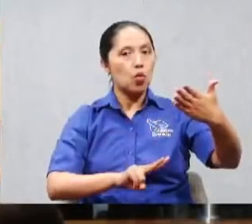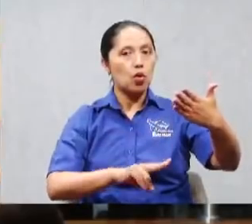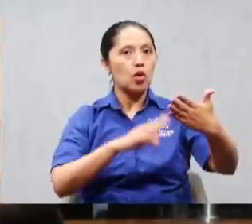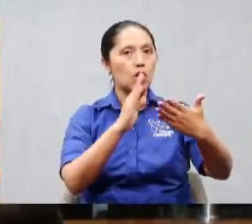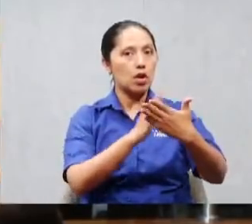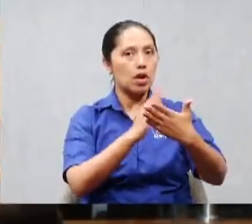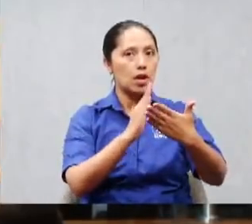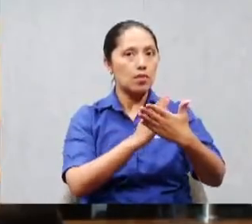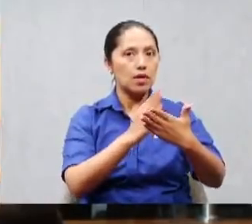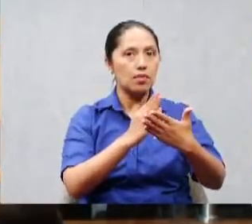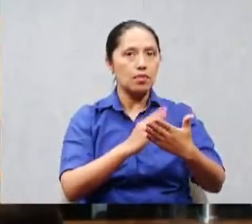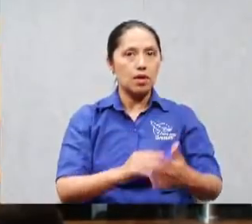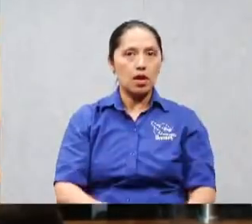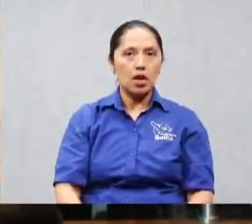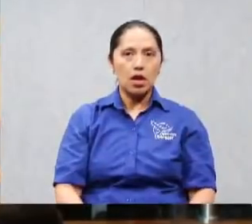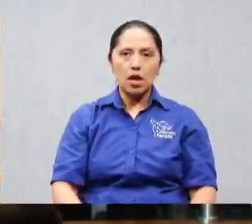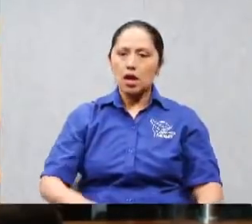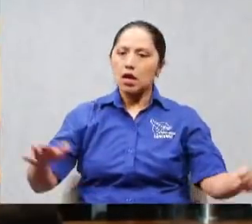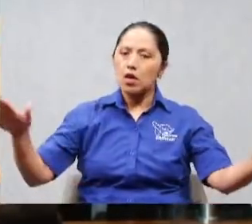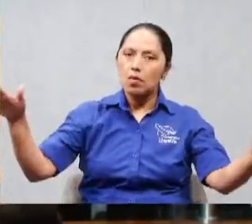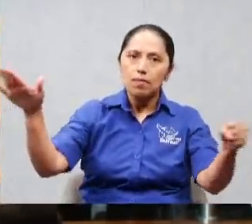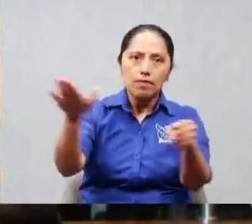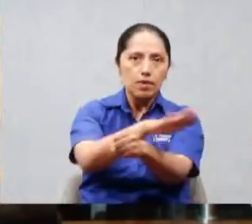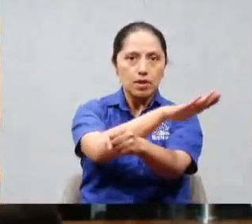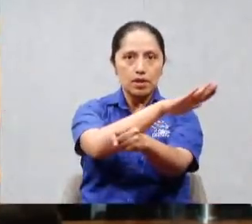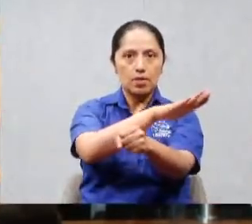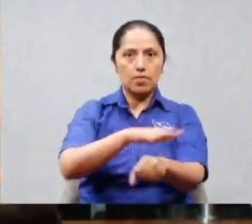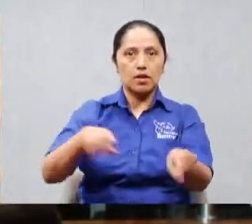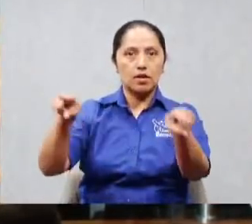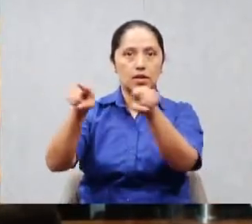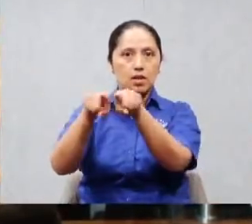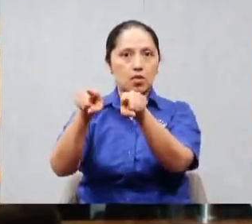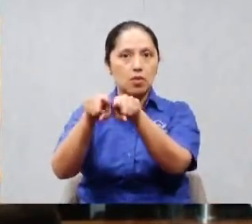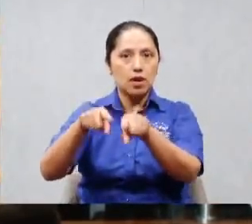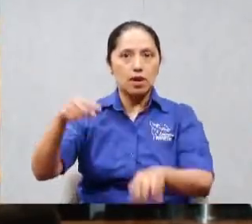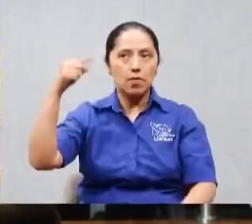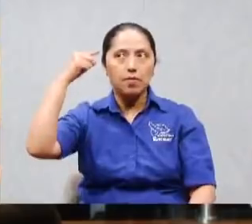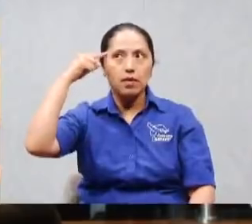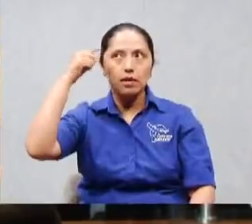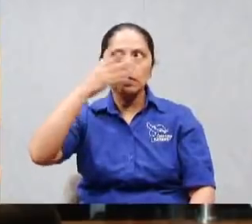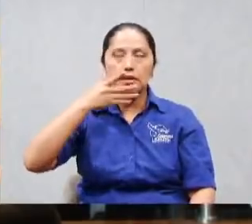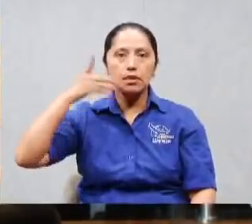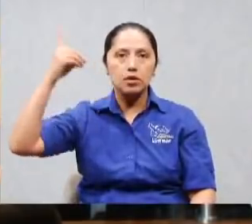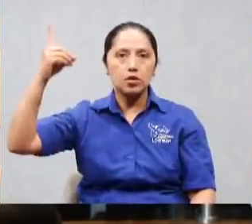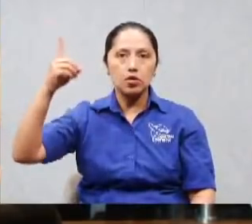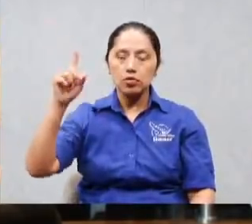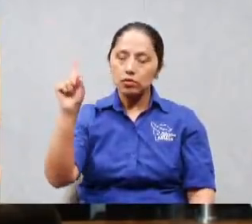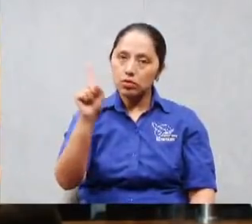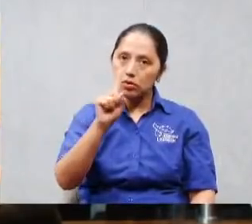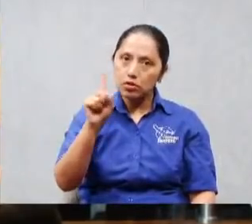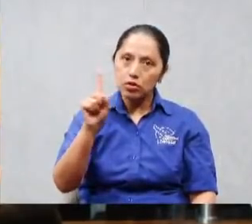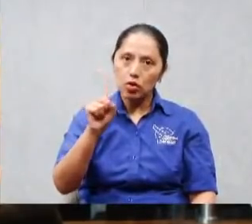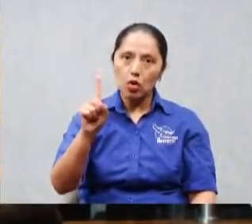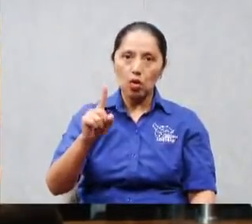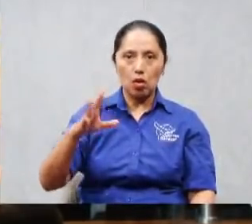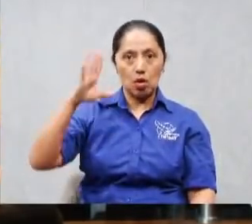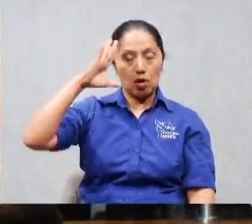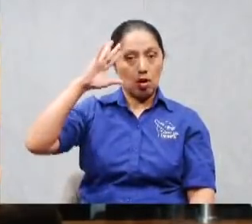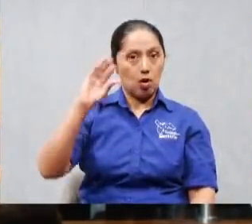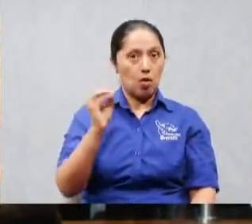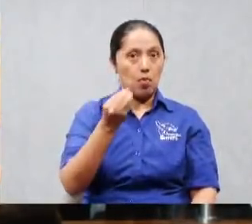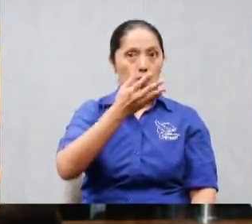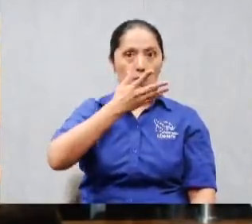totalmente como Dios. Porque para empezar, su mente es infinita y la nuestra es finita.